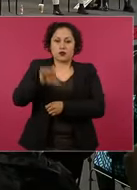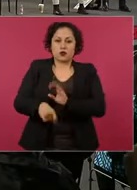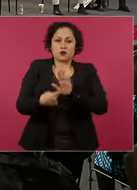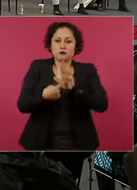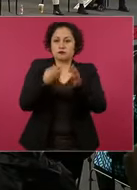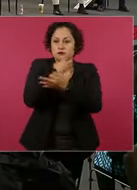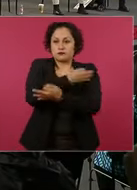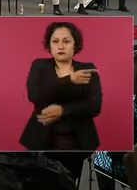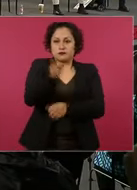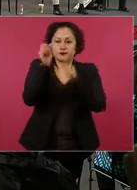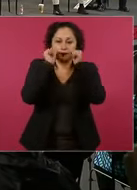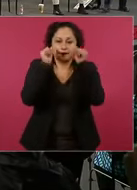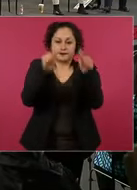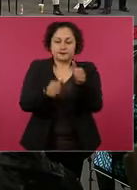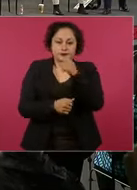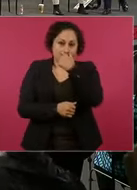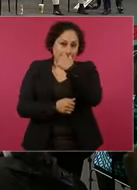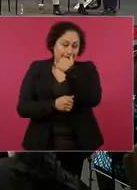Con permiso.